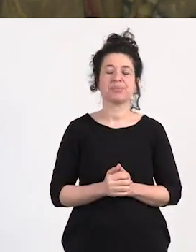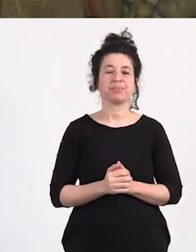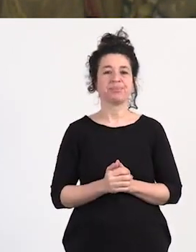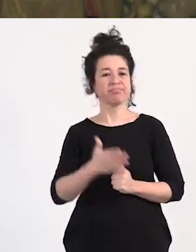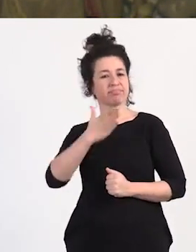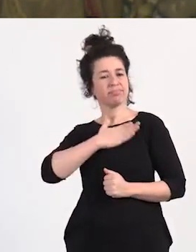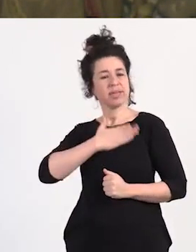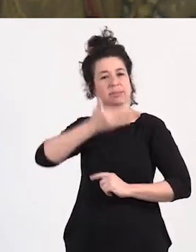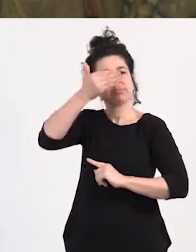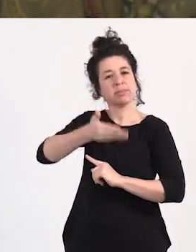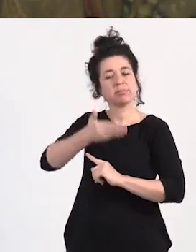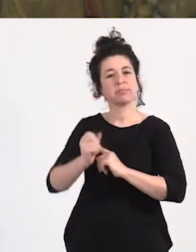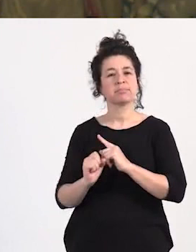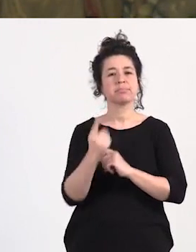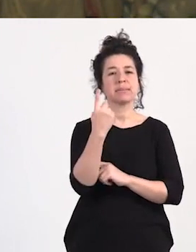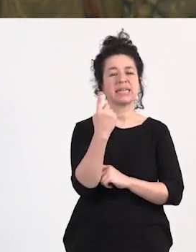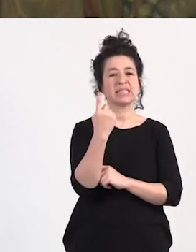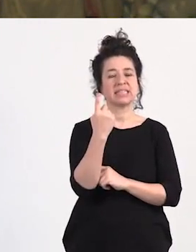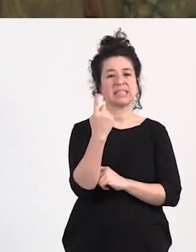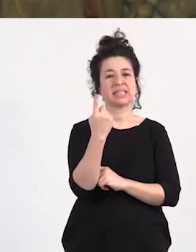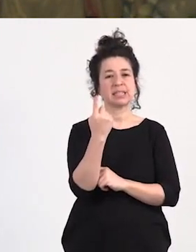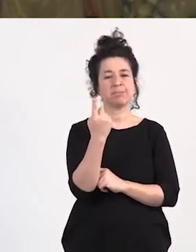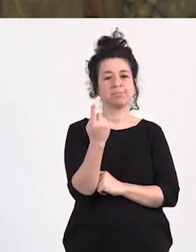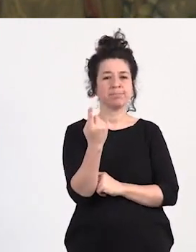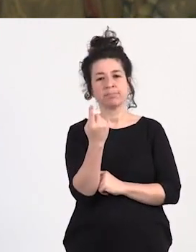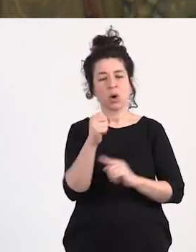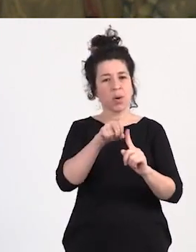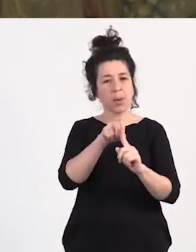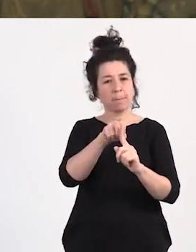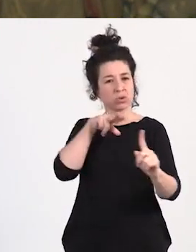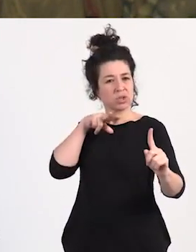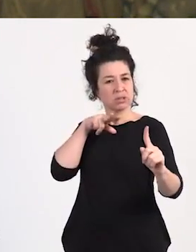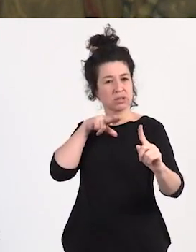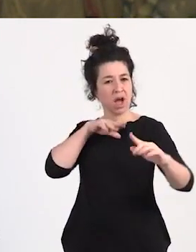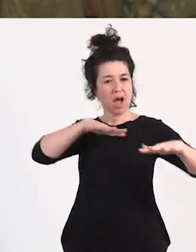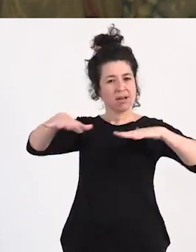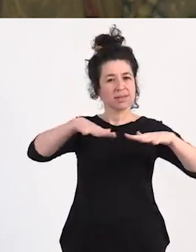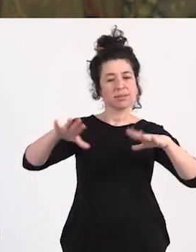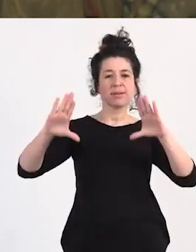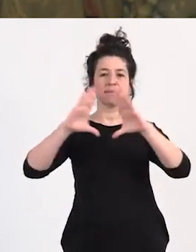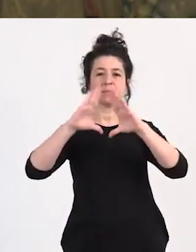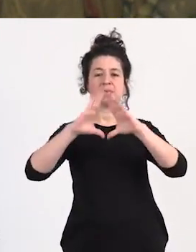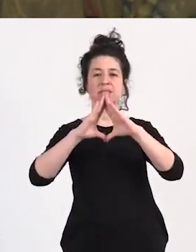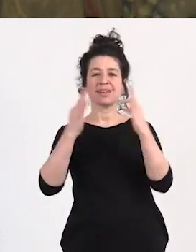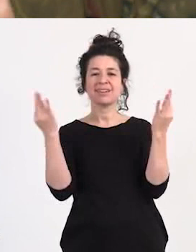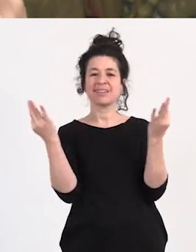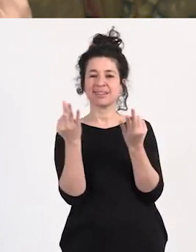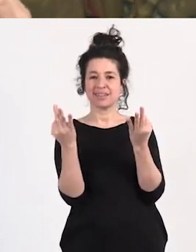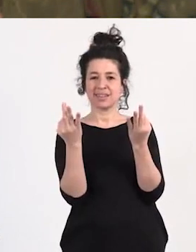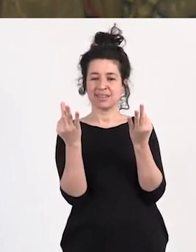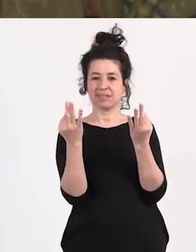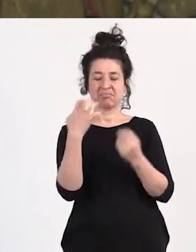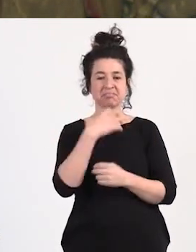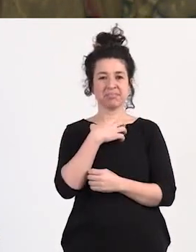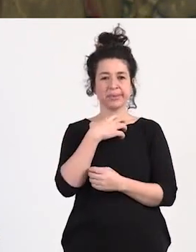para mí lo más importante desde un punto de vista activista y feminista es no podemos